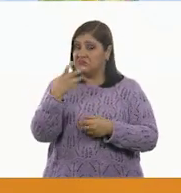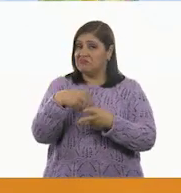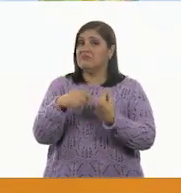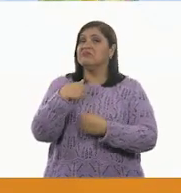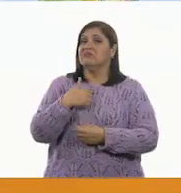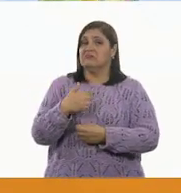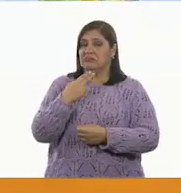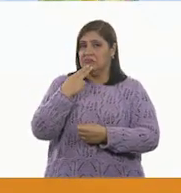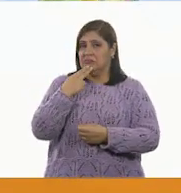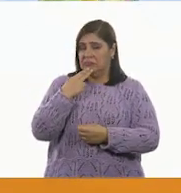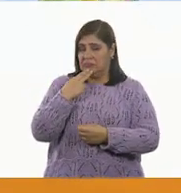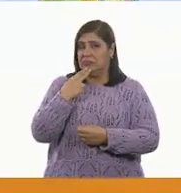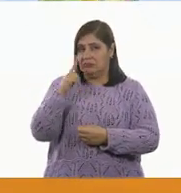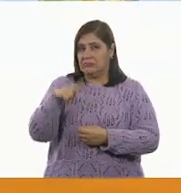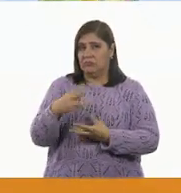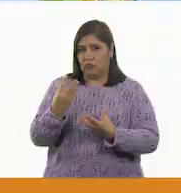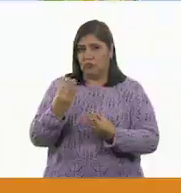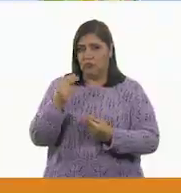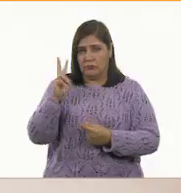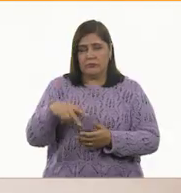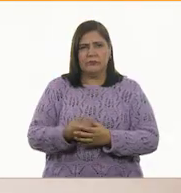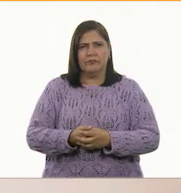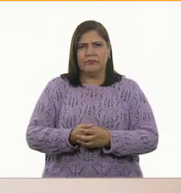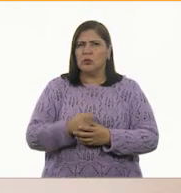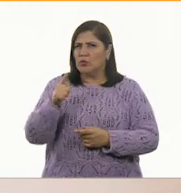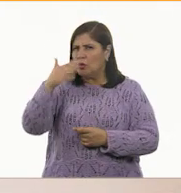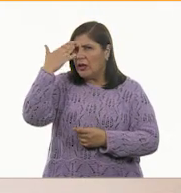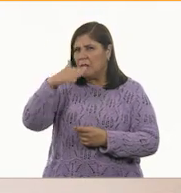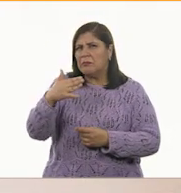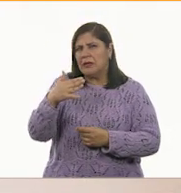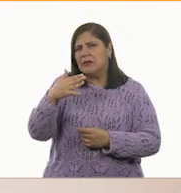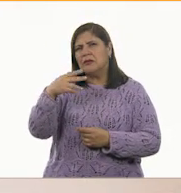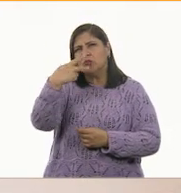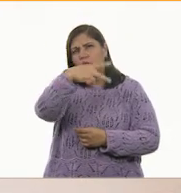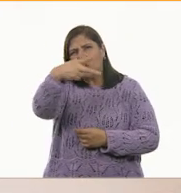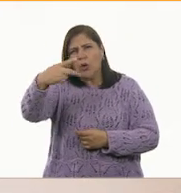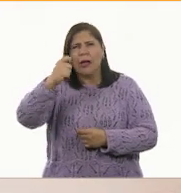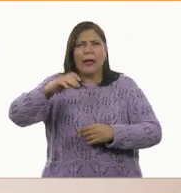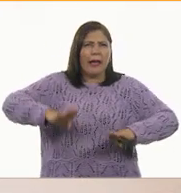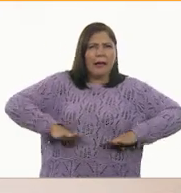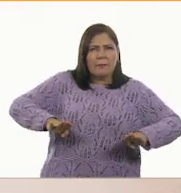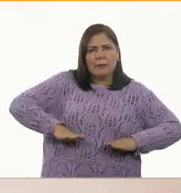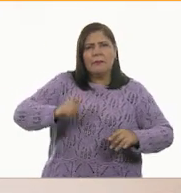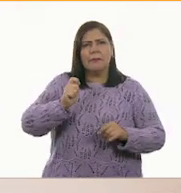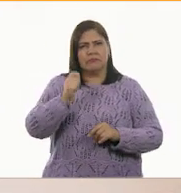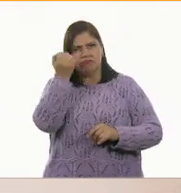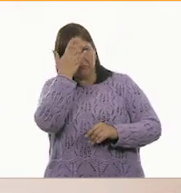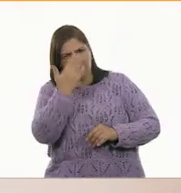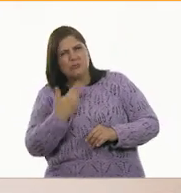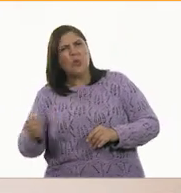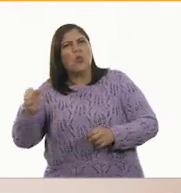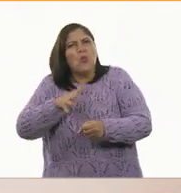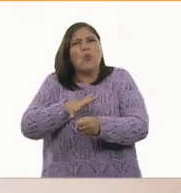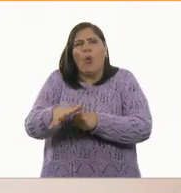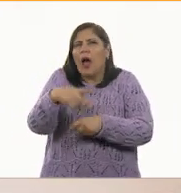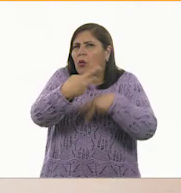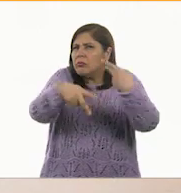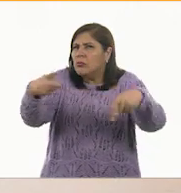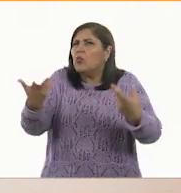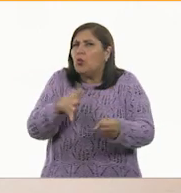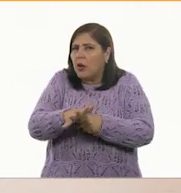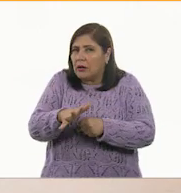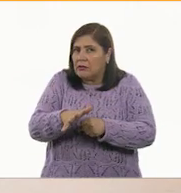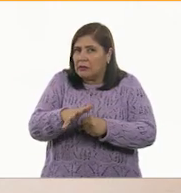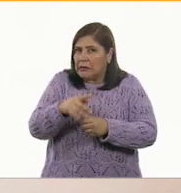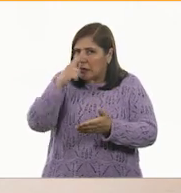Sí. Y, por ejemplo, ¿tú sabes para qué eres bueno? Oigan, chicos, si ustedes saben para qué son buenos... Creo que también